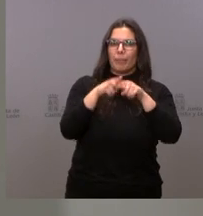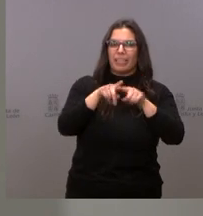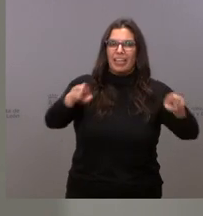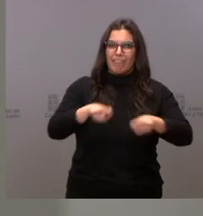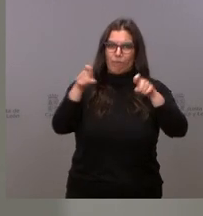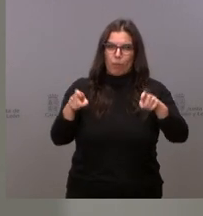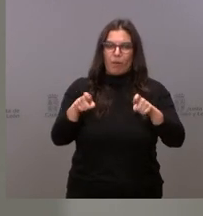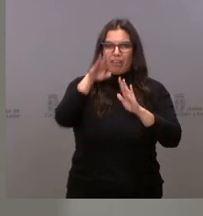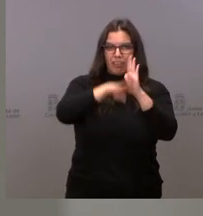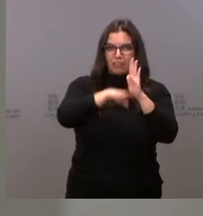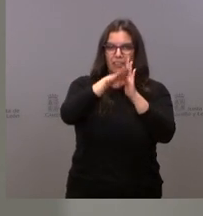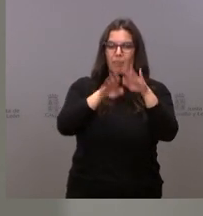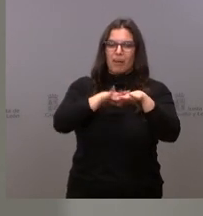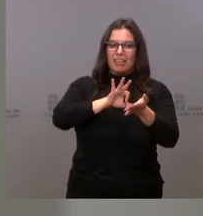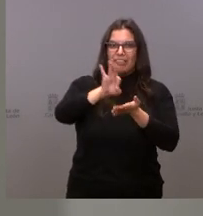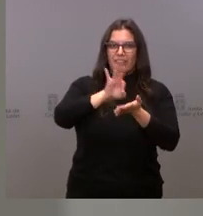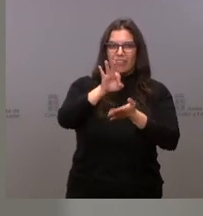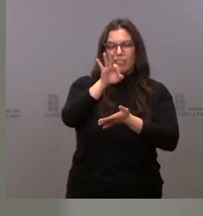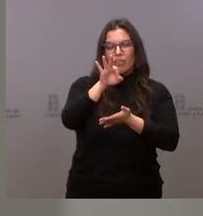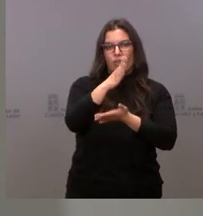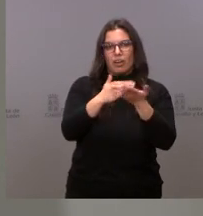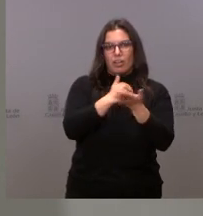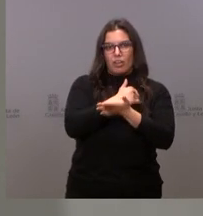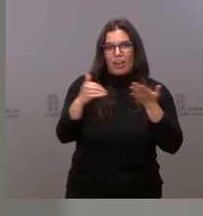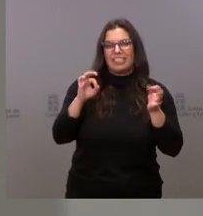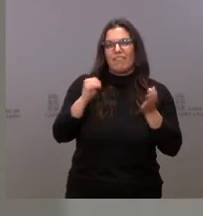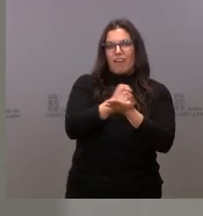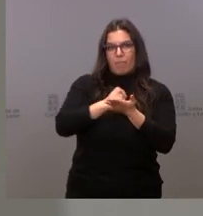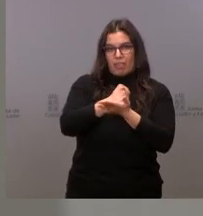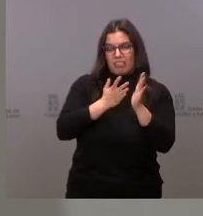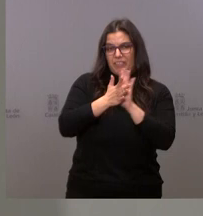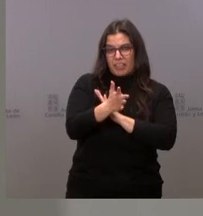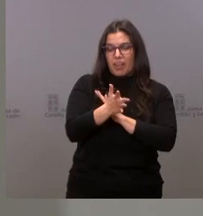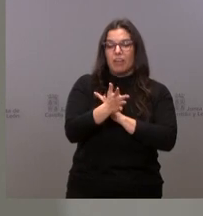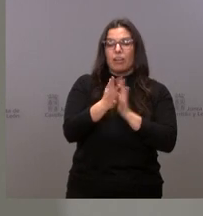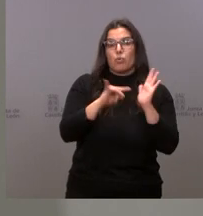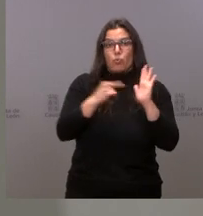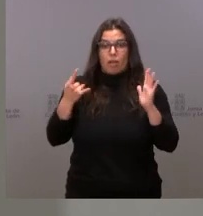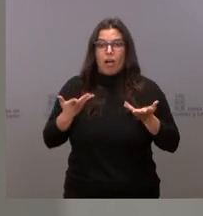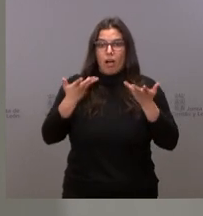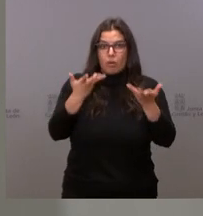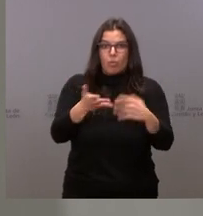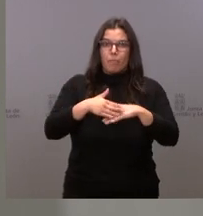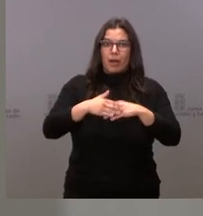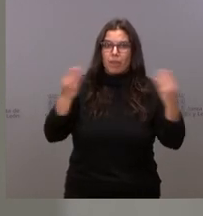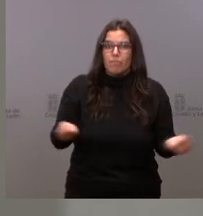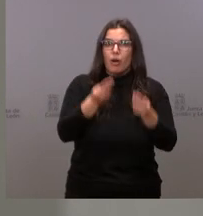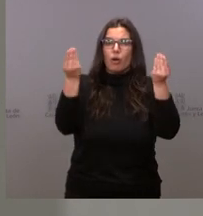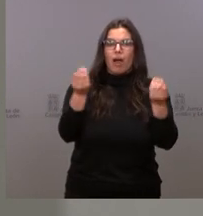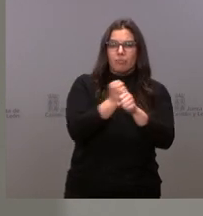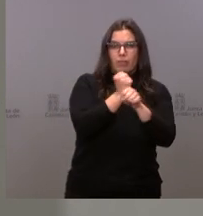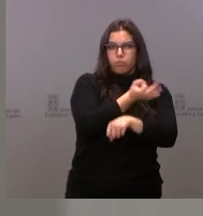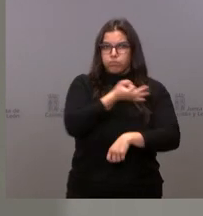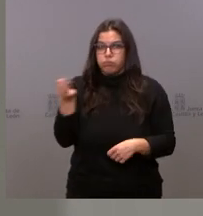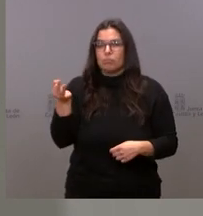para el servicio regional de farmacia. Se trata de nuevas tecnologías que garanticen la mejora de la eficiencia y de la